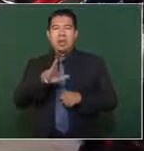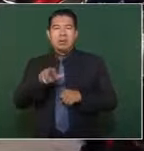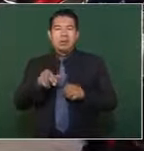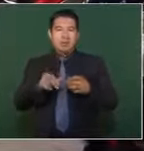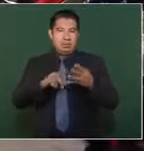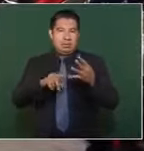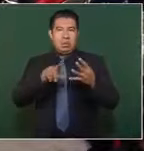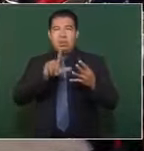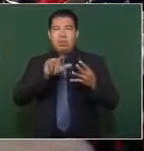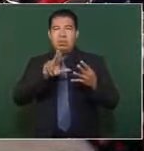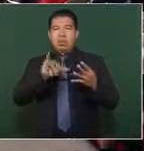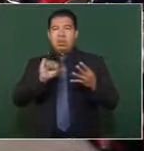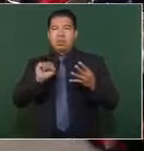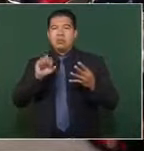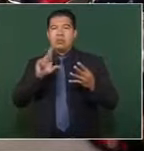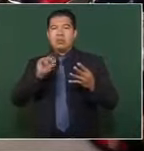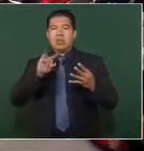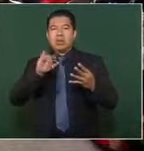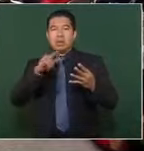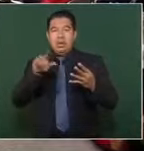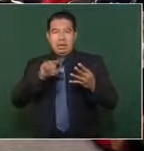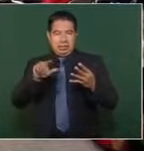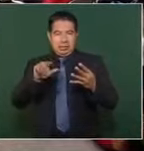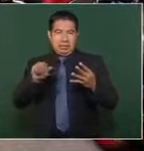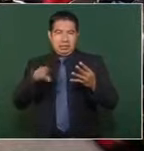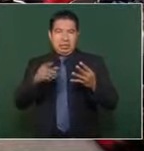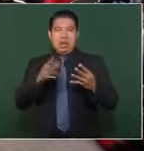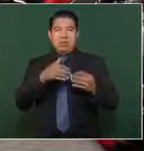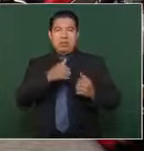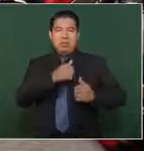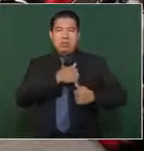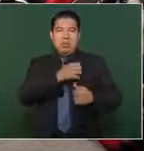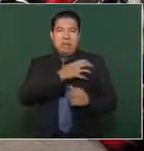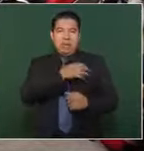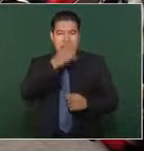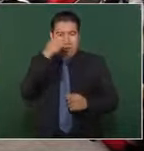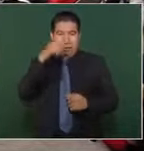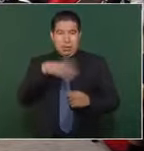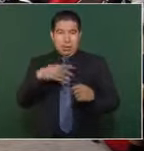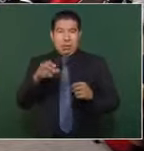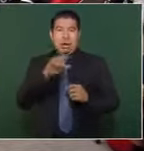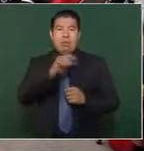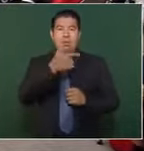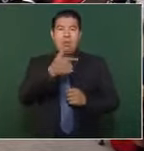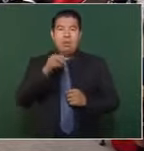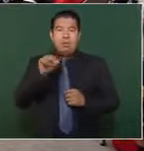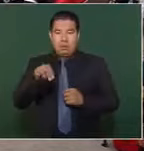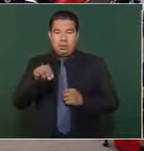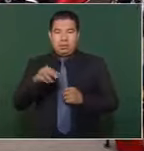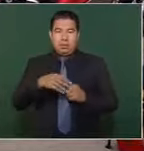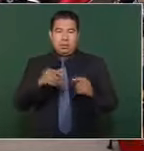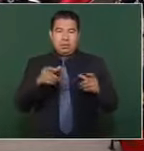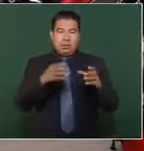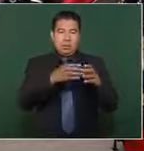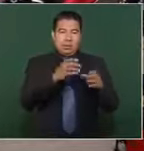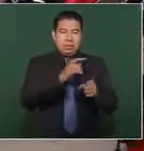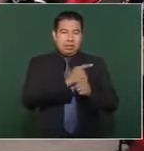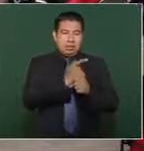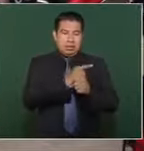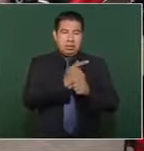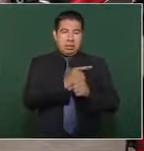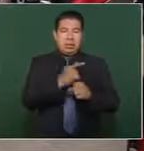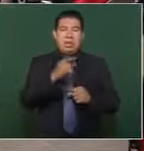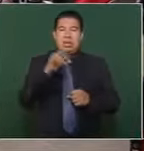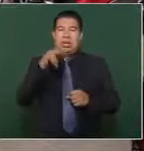Bucio, comandante de la Guardia Nacional, y a la licenciada Carla Burguete Torrestiana, presidenta